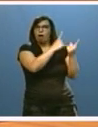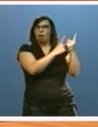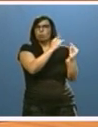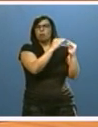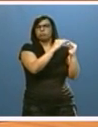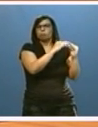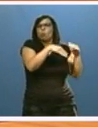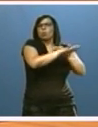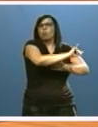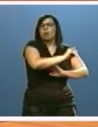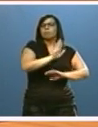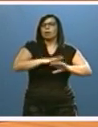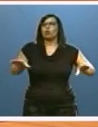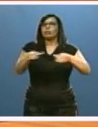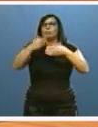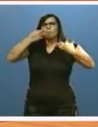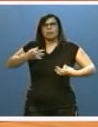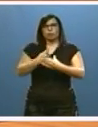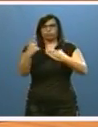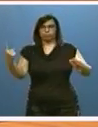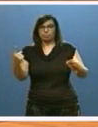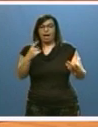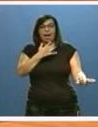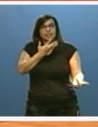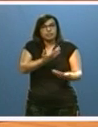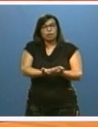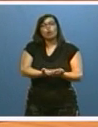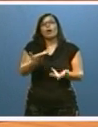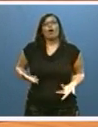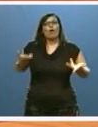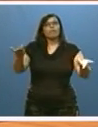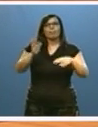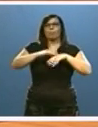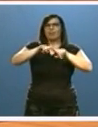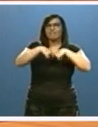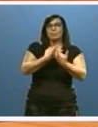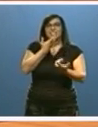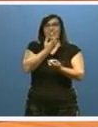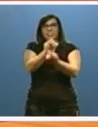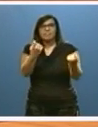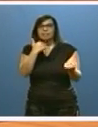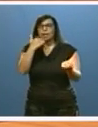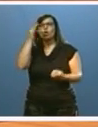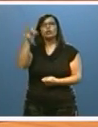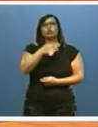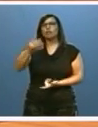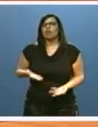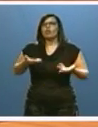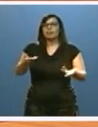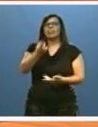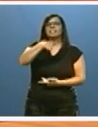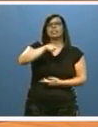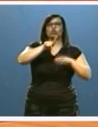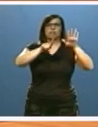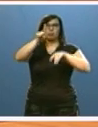en riesgo de exclusión social que ha permitido hasta ahora poner a disposición de aquellas familias que lo precisaron un total de 161